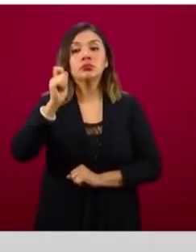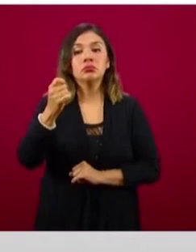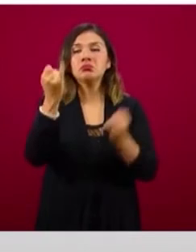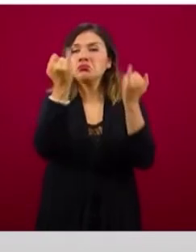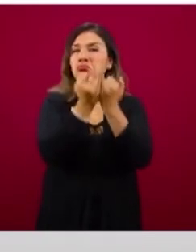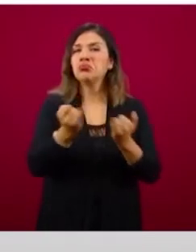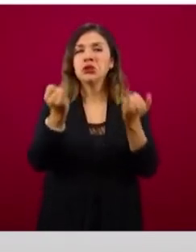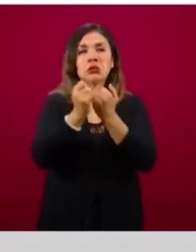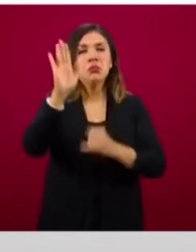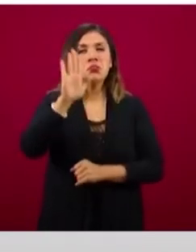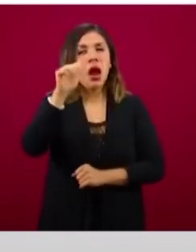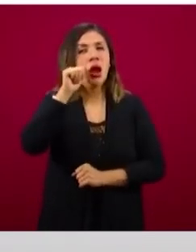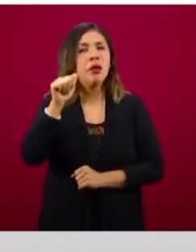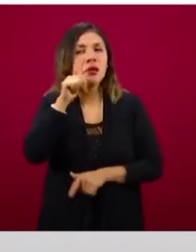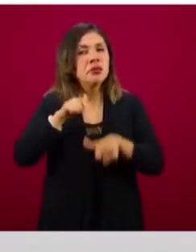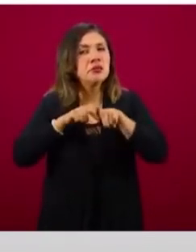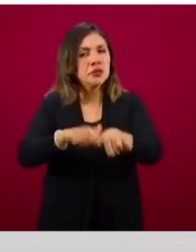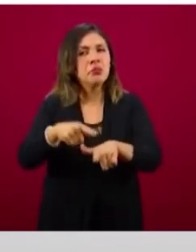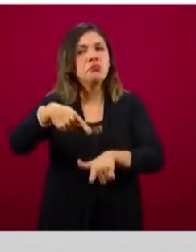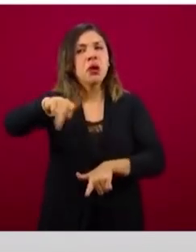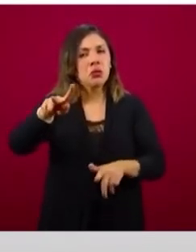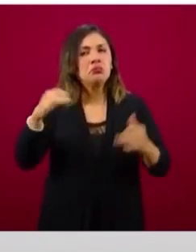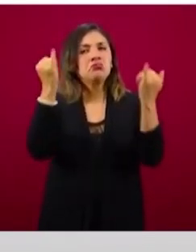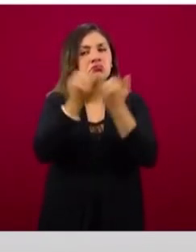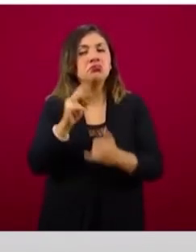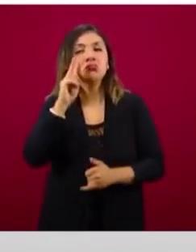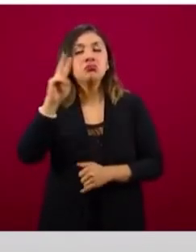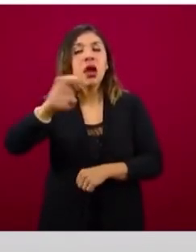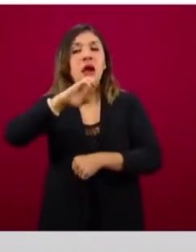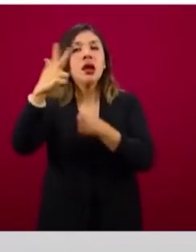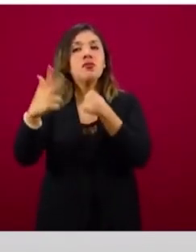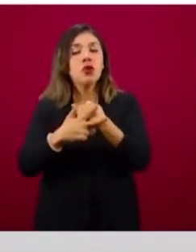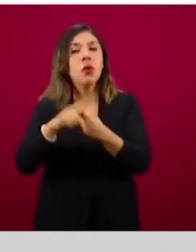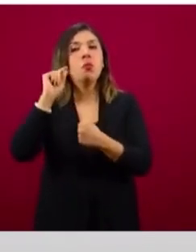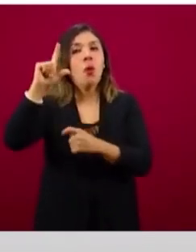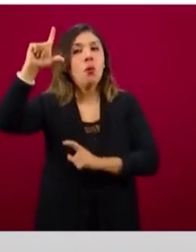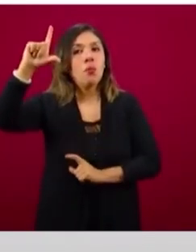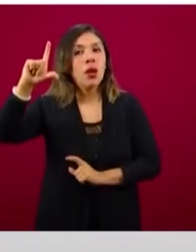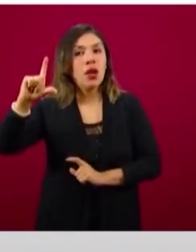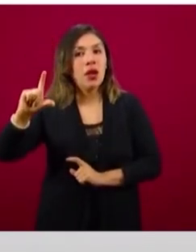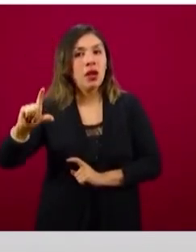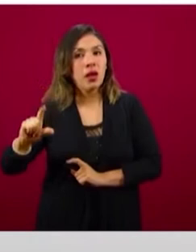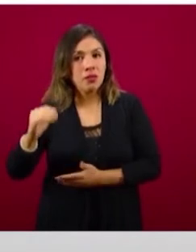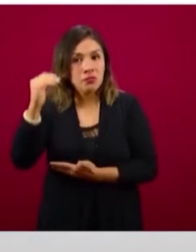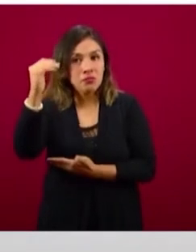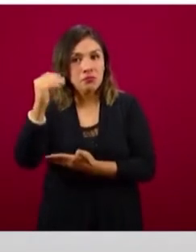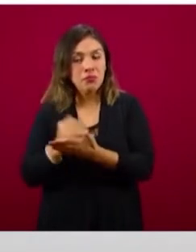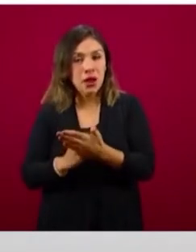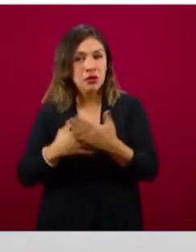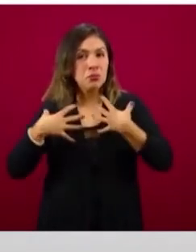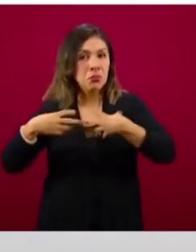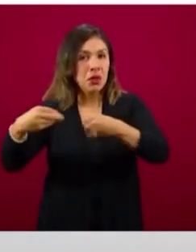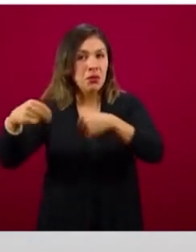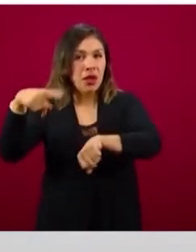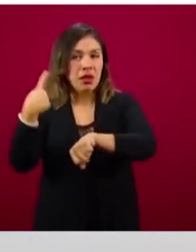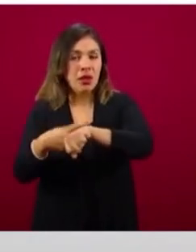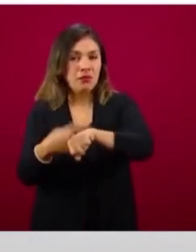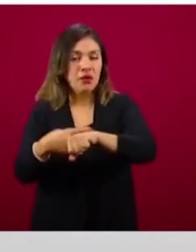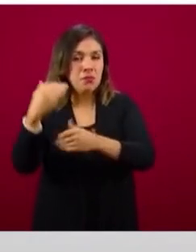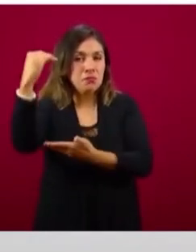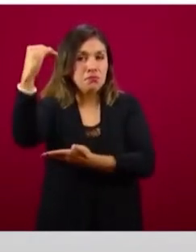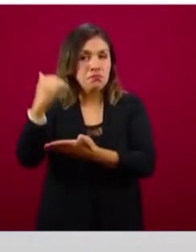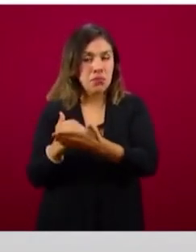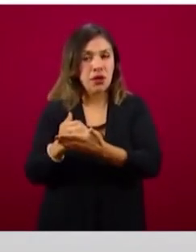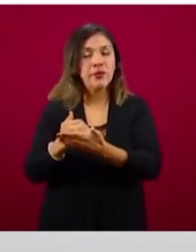similares a las de ayer, aunque continuamos viendo cómo Europa sigue disminuyendo su carga proporcional de esta